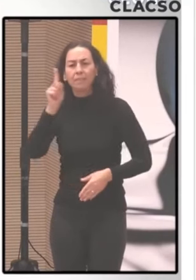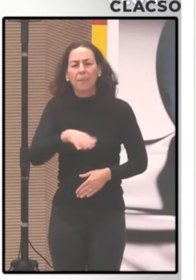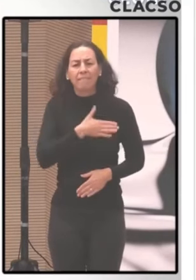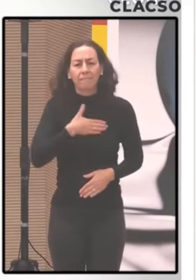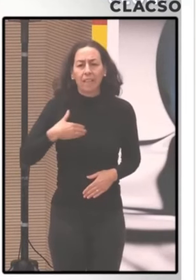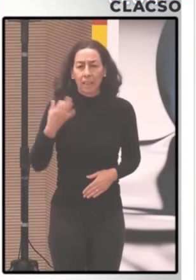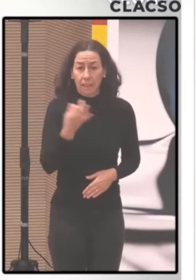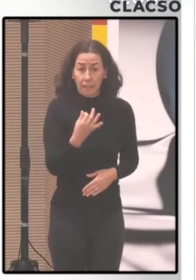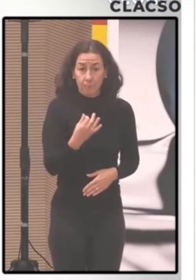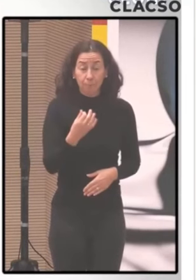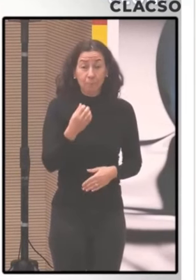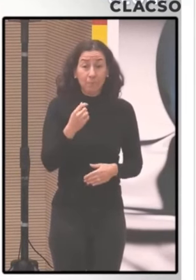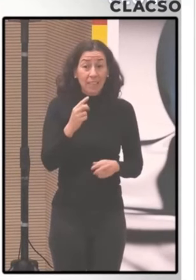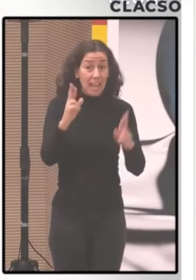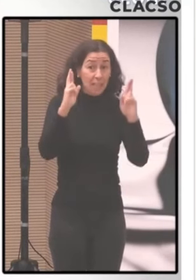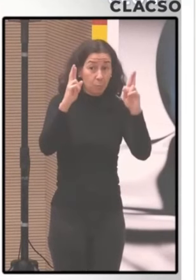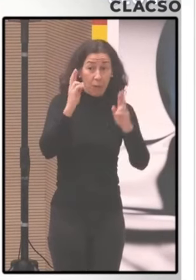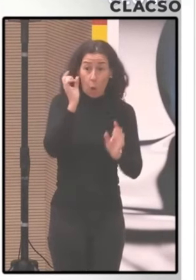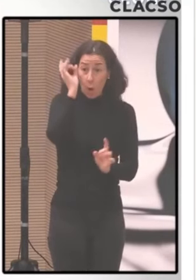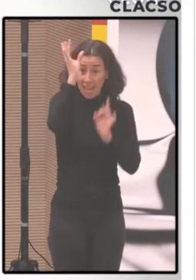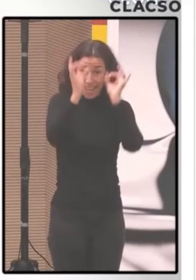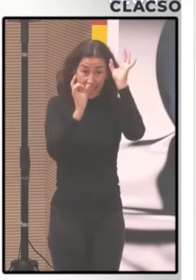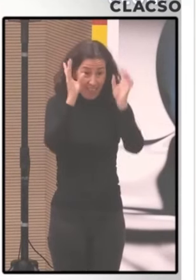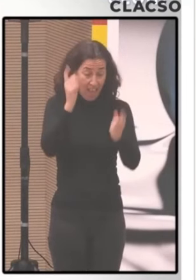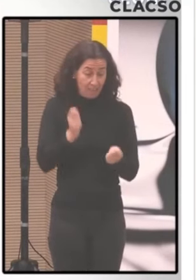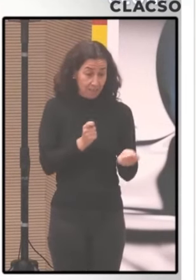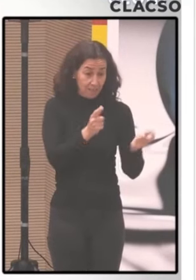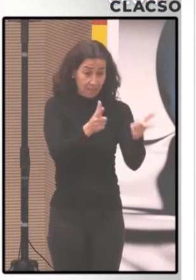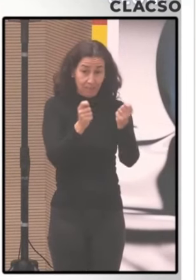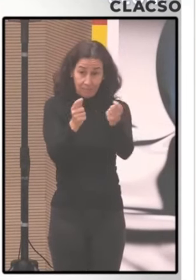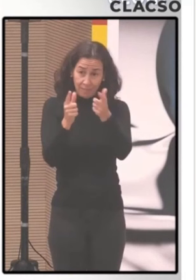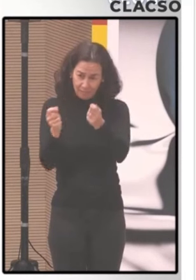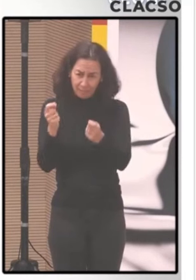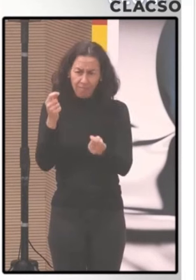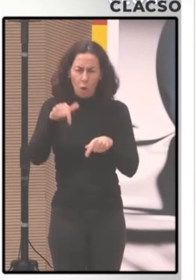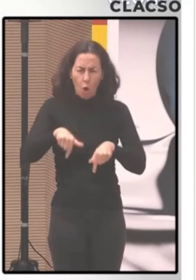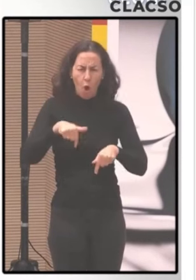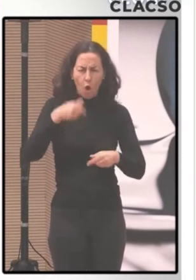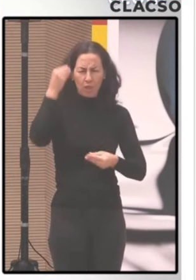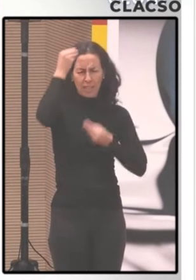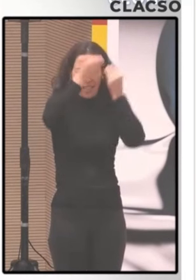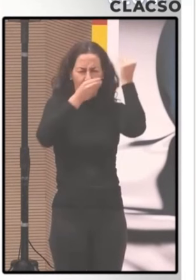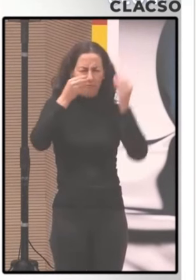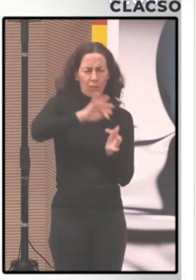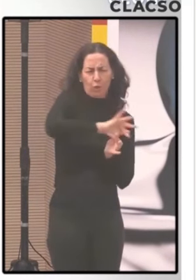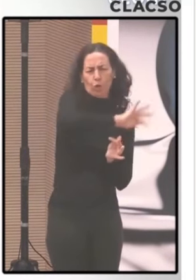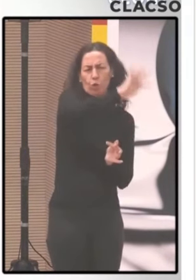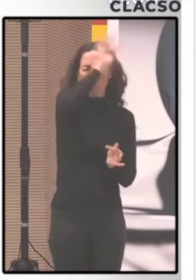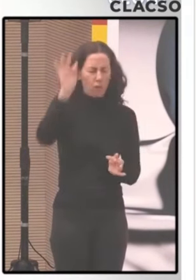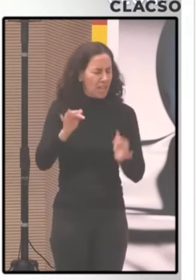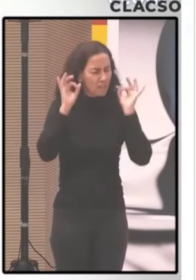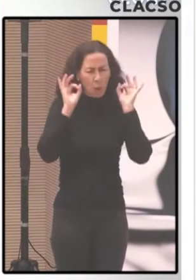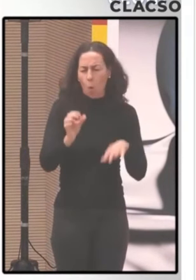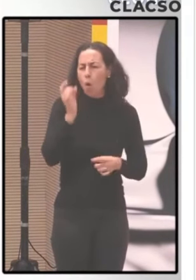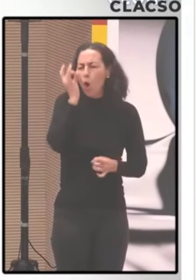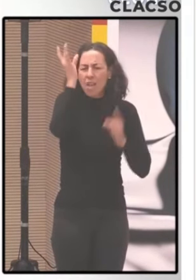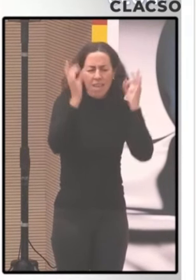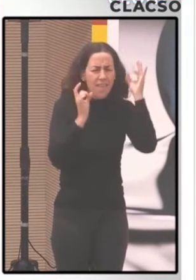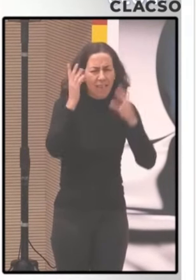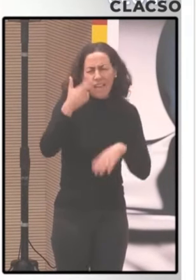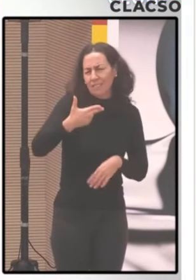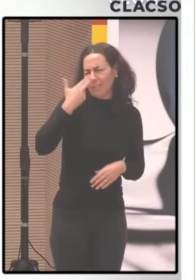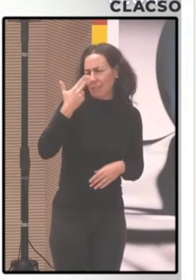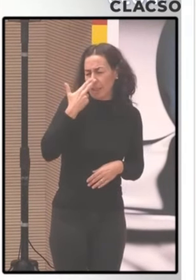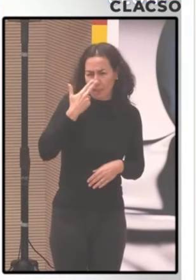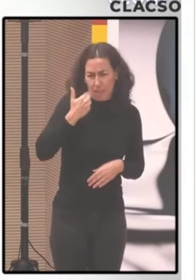desigualdades a la interna de las regiones o de los países, por ejemplo, entre lo que tiene que ver